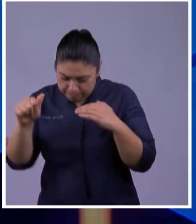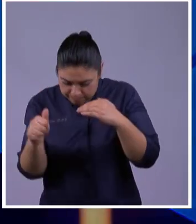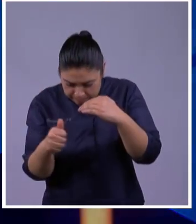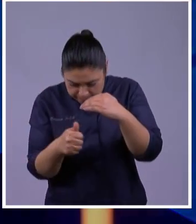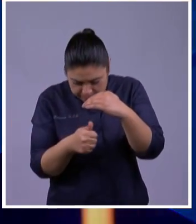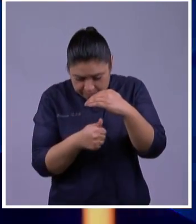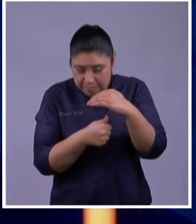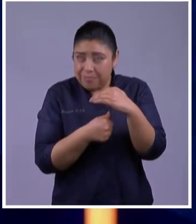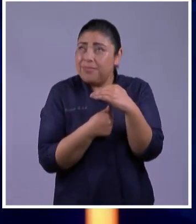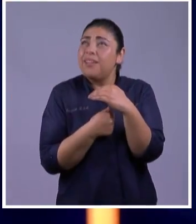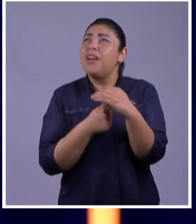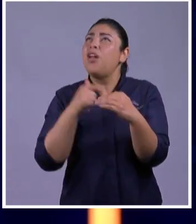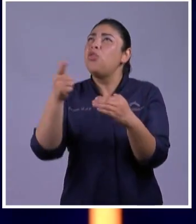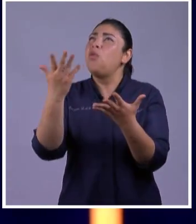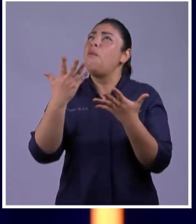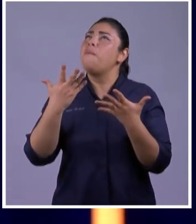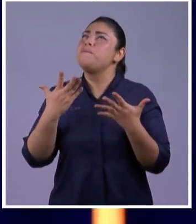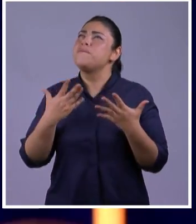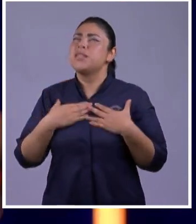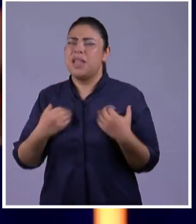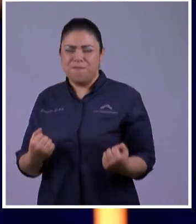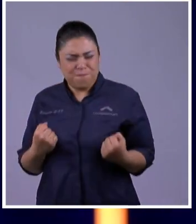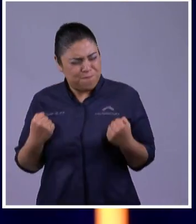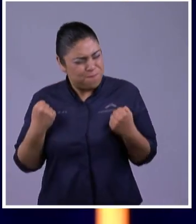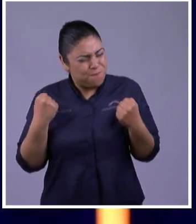Díselo Díselo